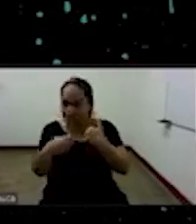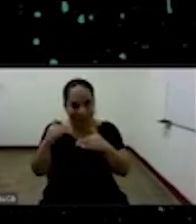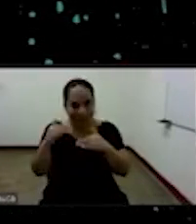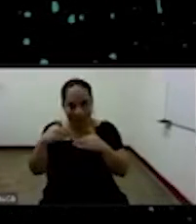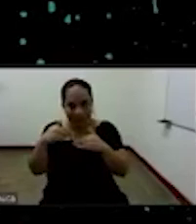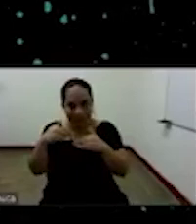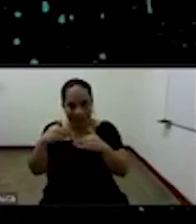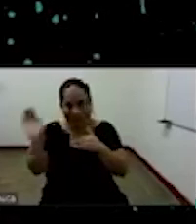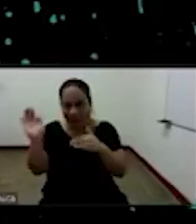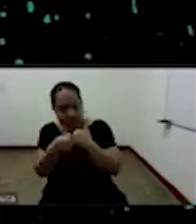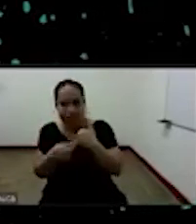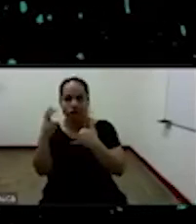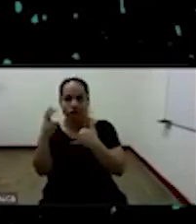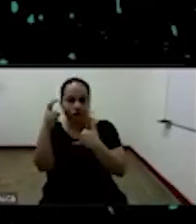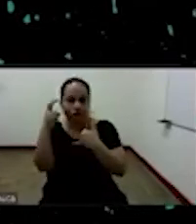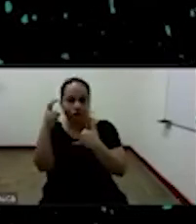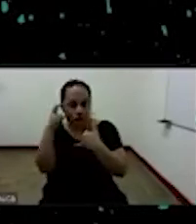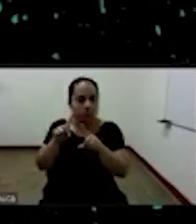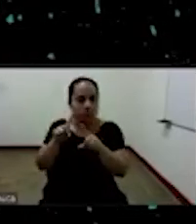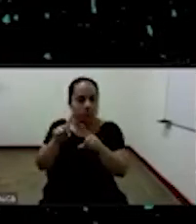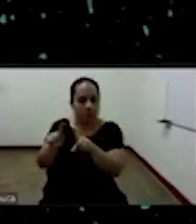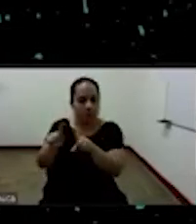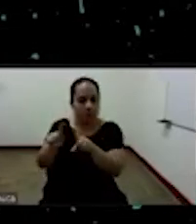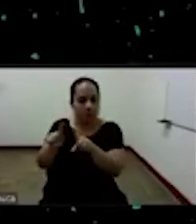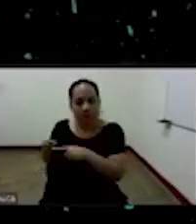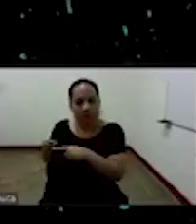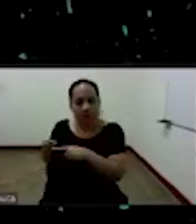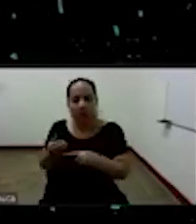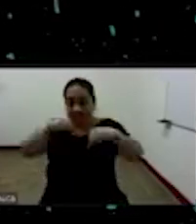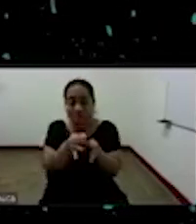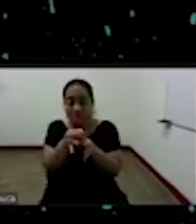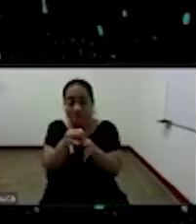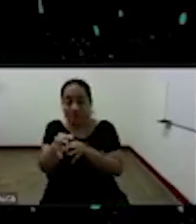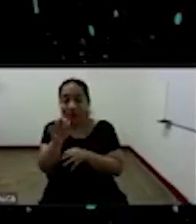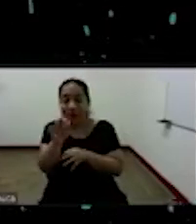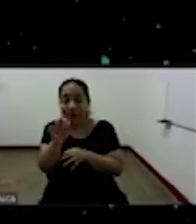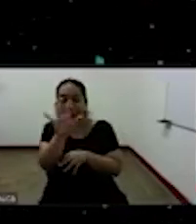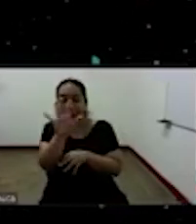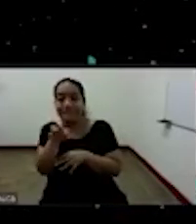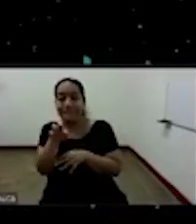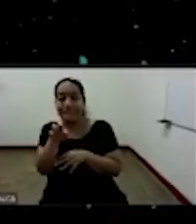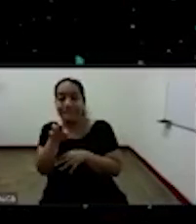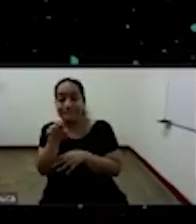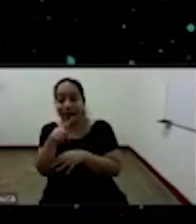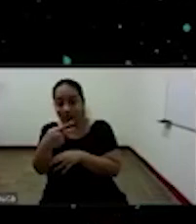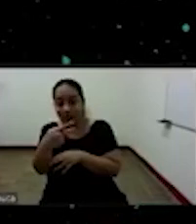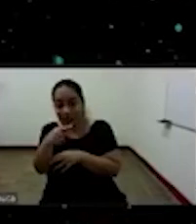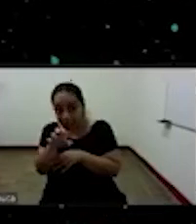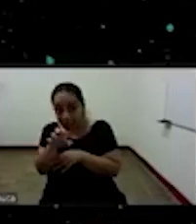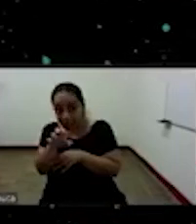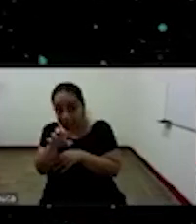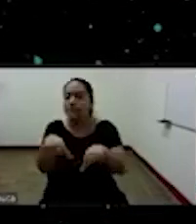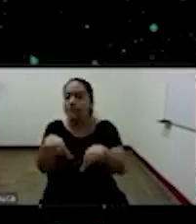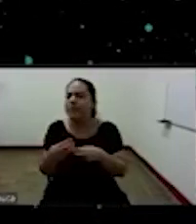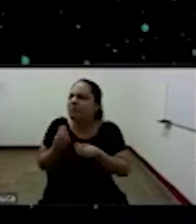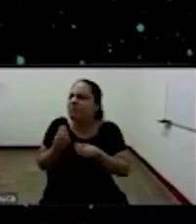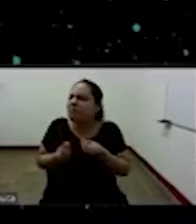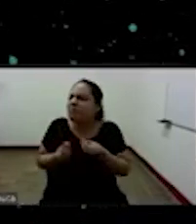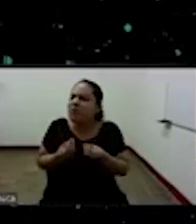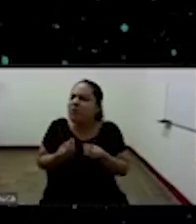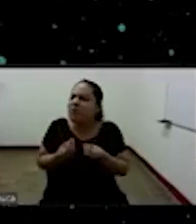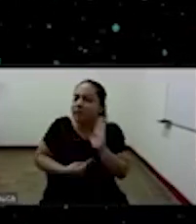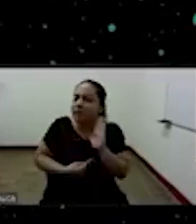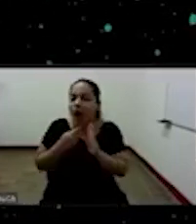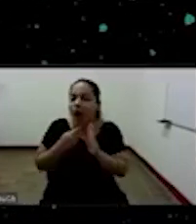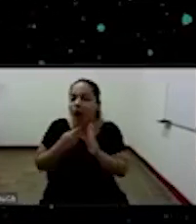también se toca en acá en el palenque y eh se hace se toca para sacar pues una serie de